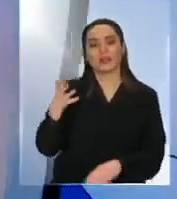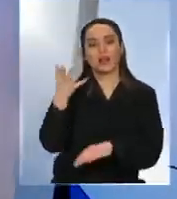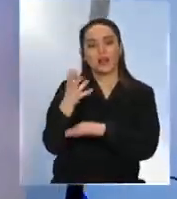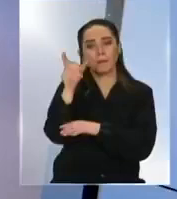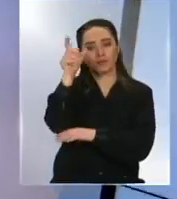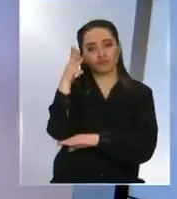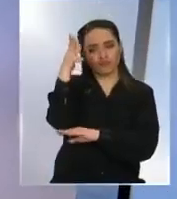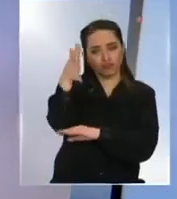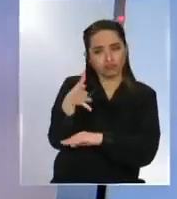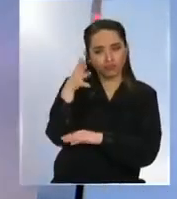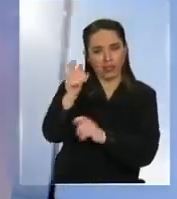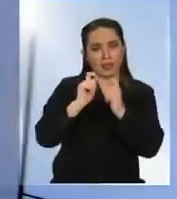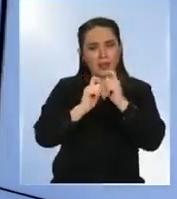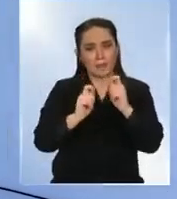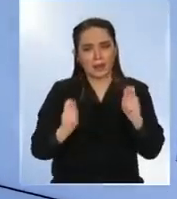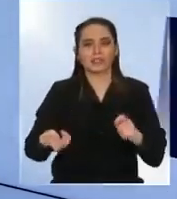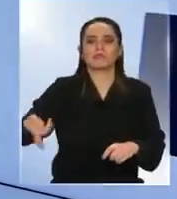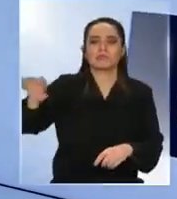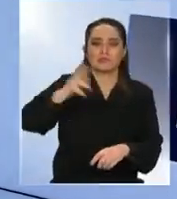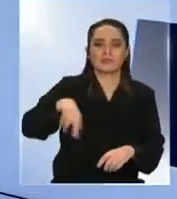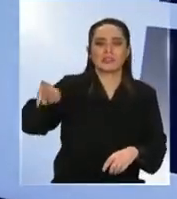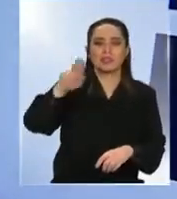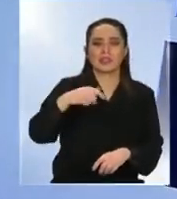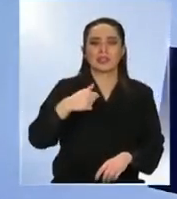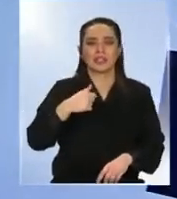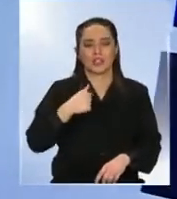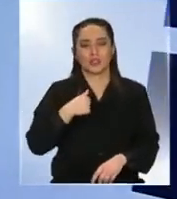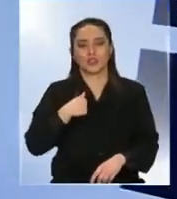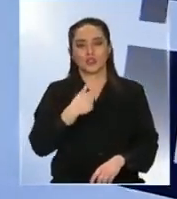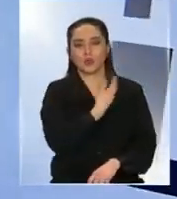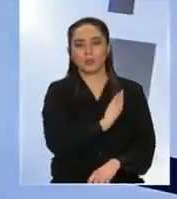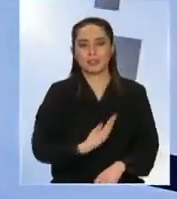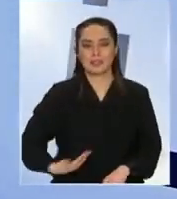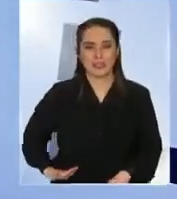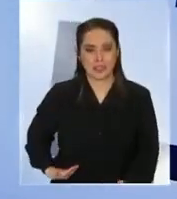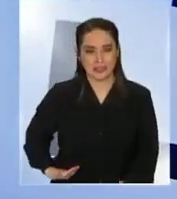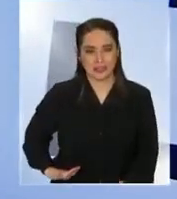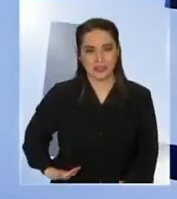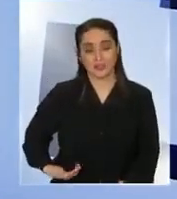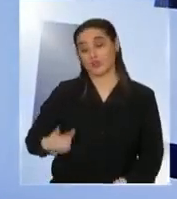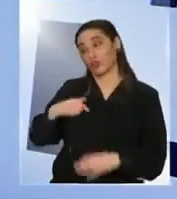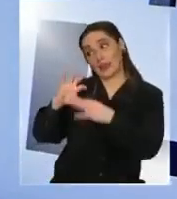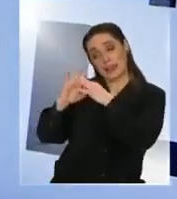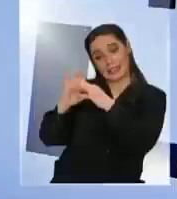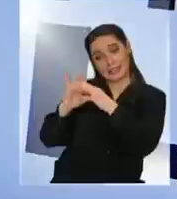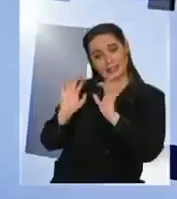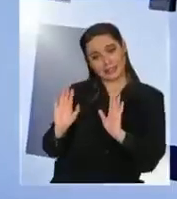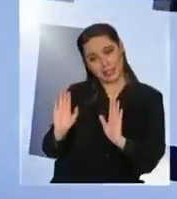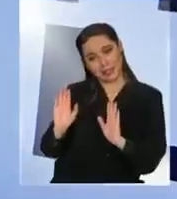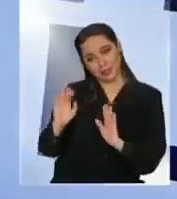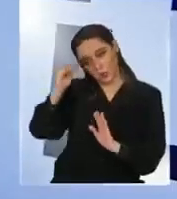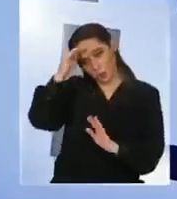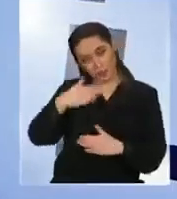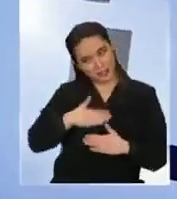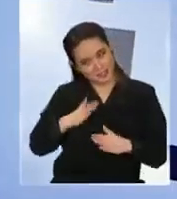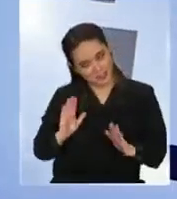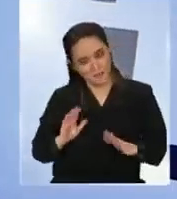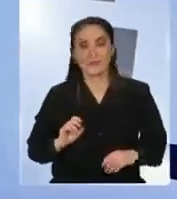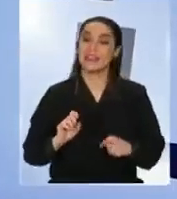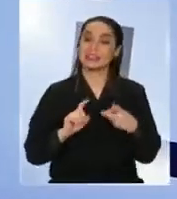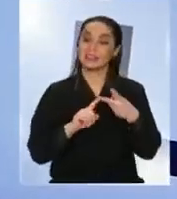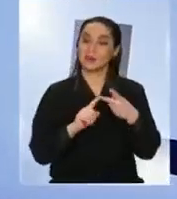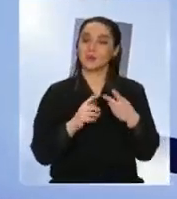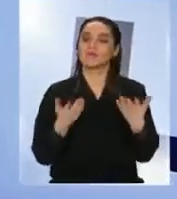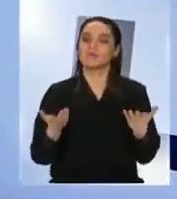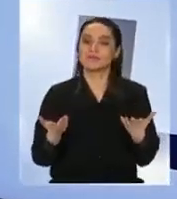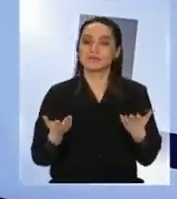jefes de campaña que insisten en que yo voy a ser el presidente de la república les quiero agradecer el voto de confianza y segundo